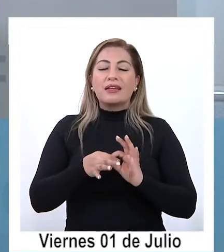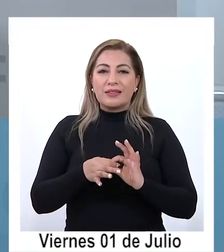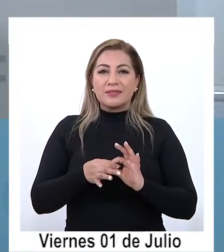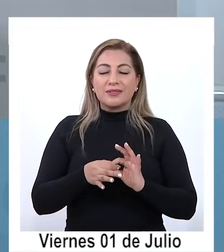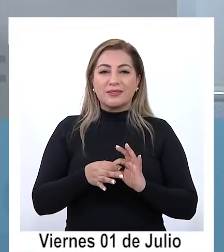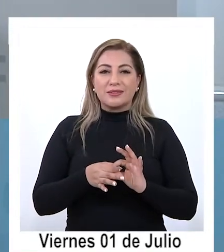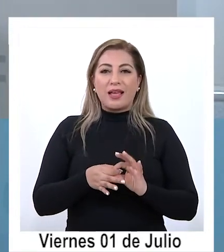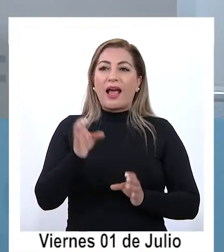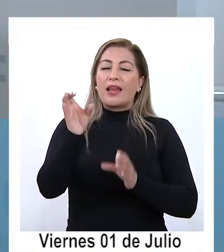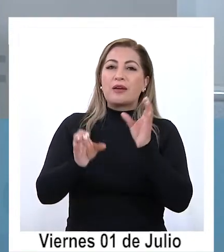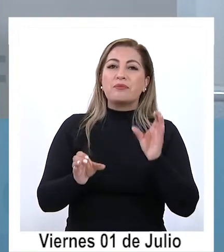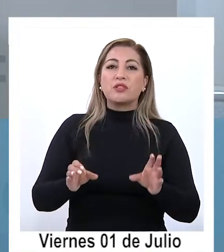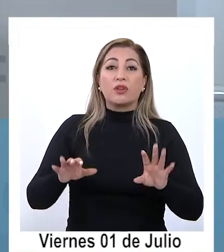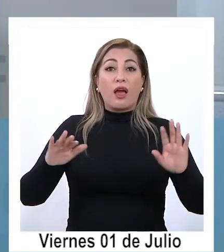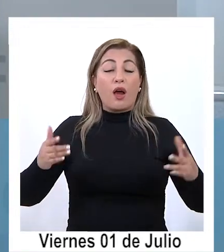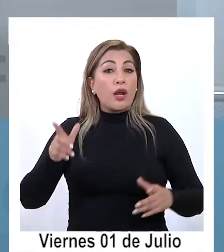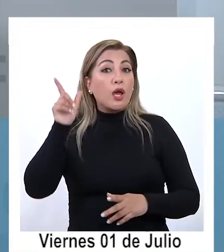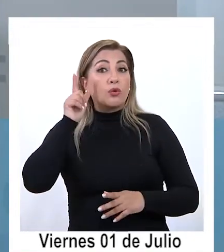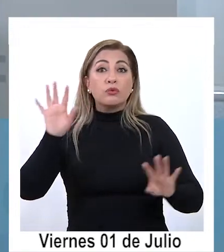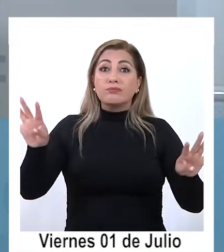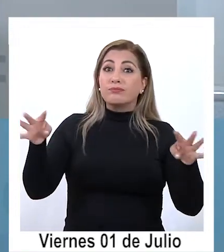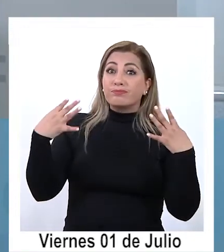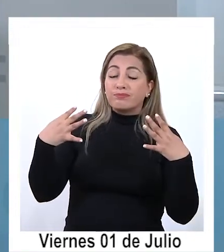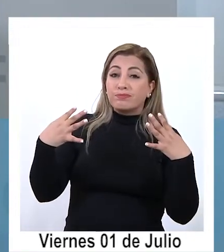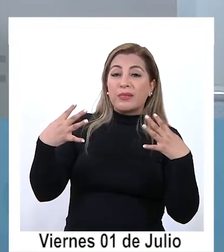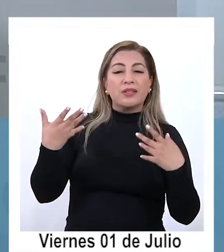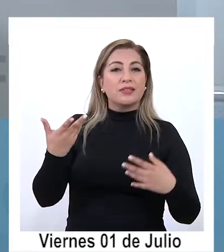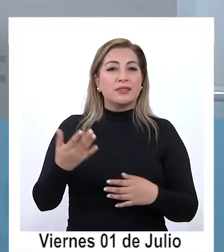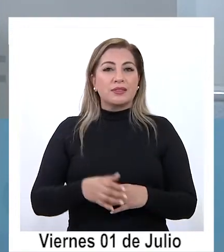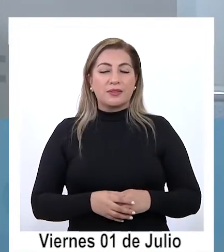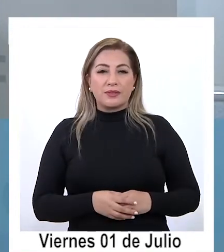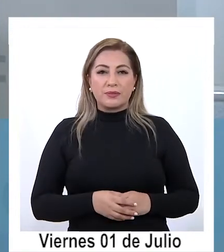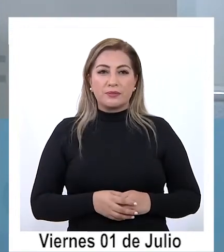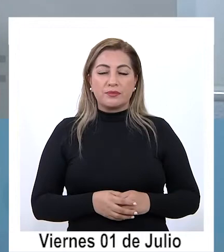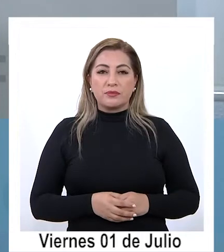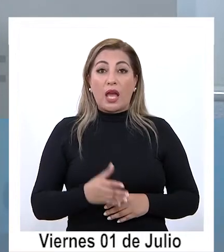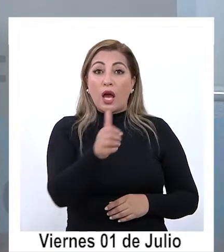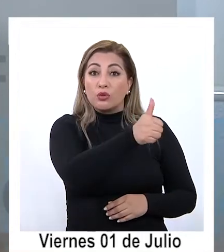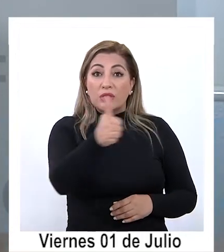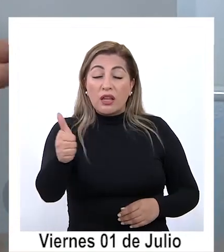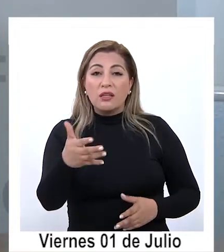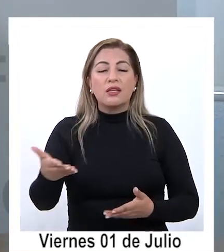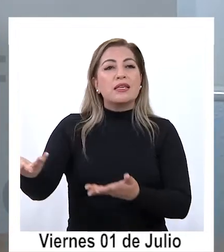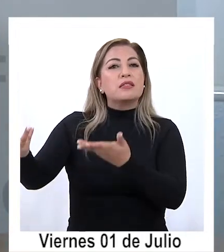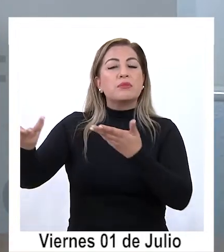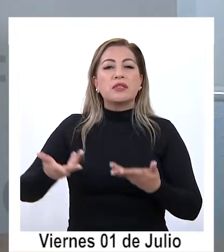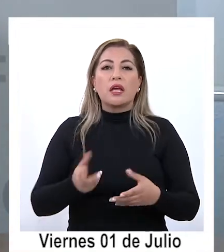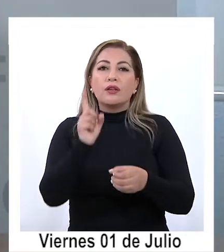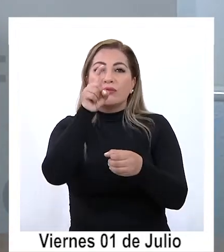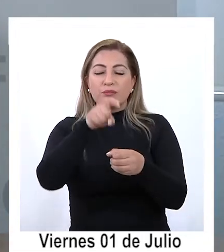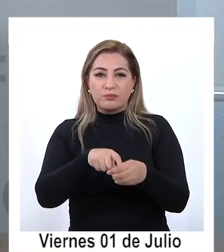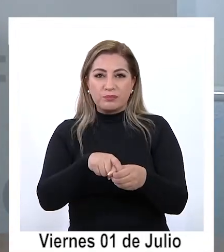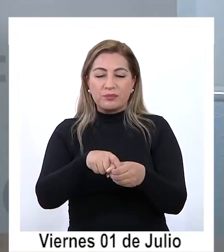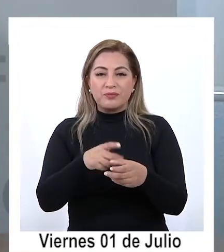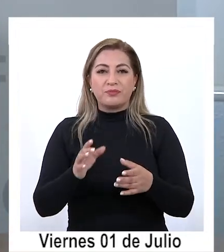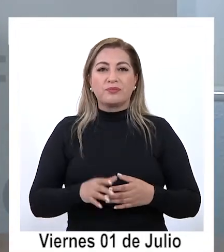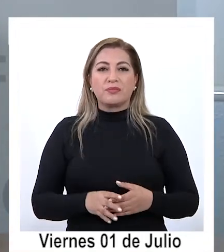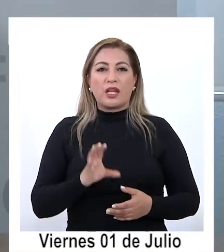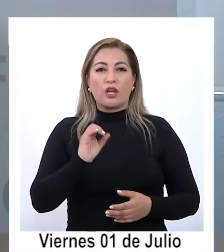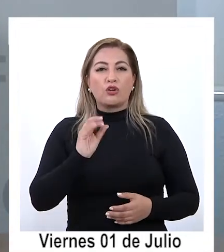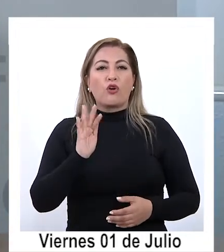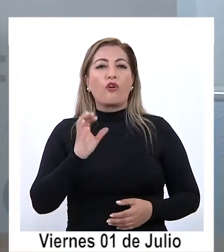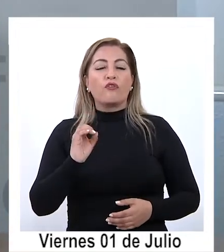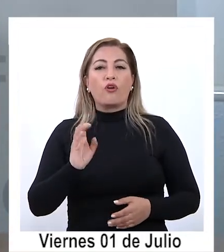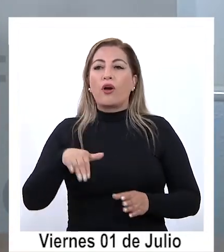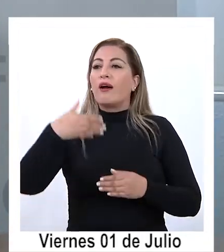gracias a las personas que nos están escuchando que nos siguen y invitarlos a que se unan cierto a esta Corfo